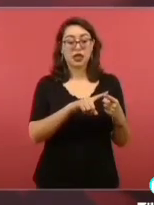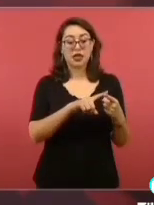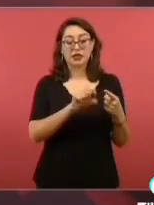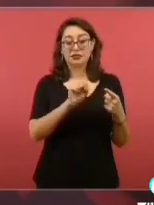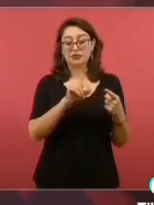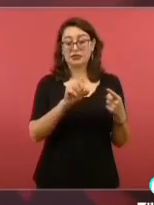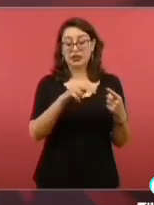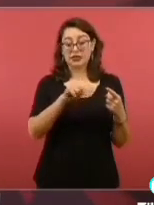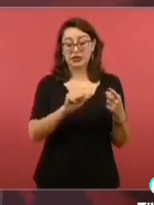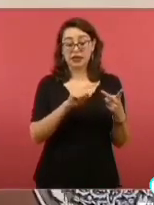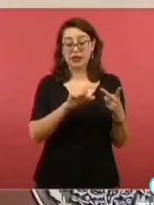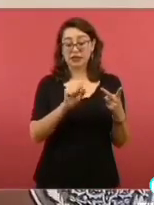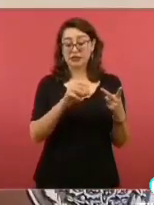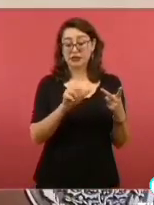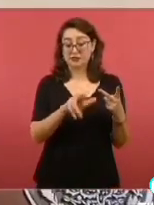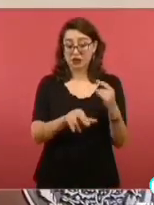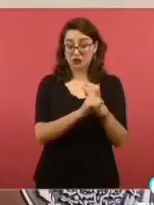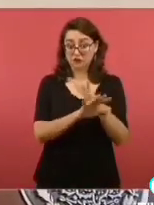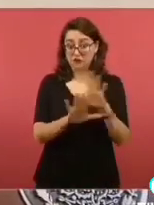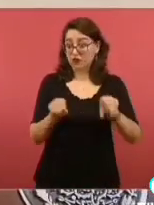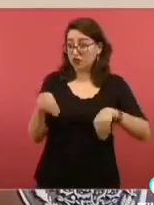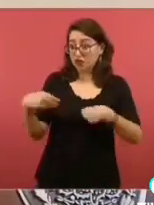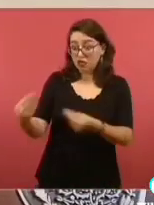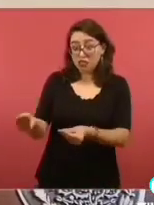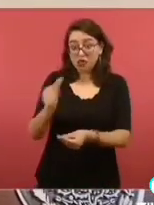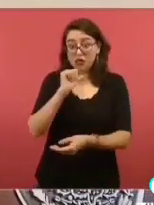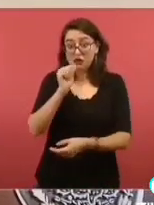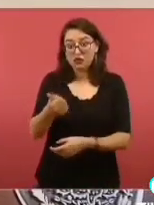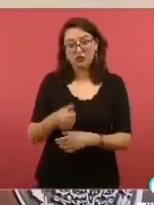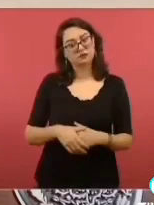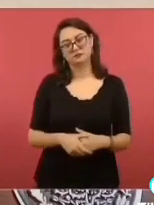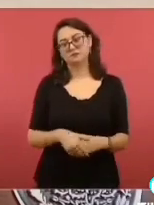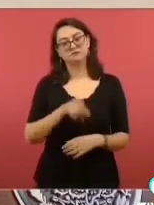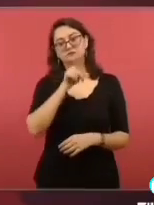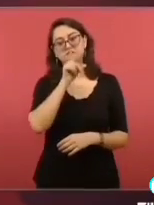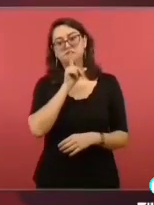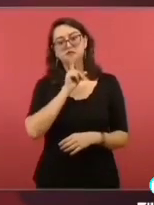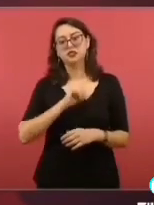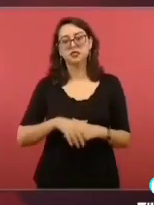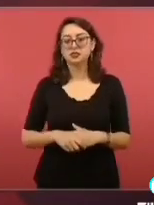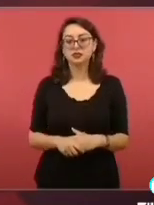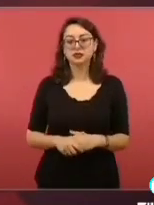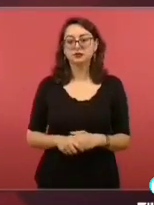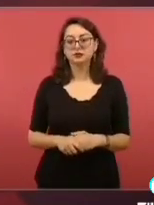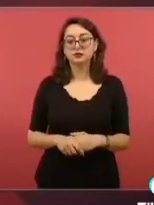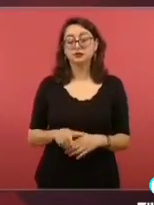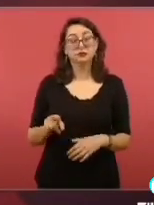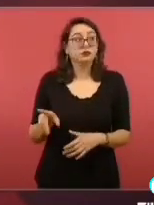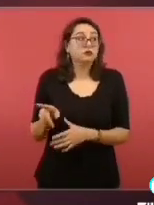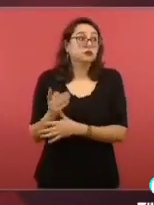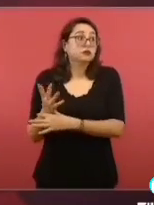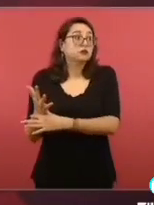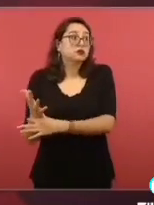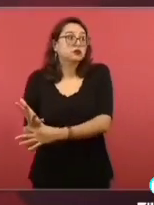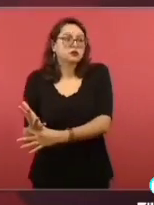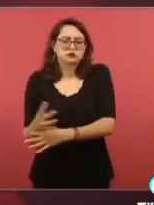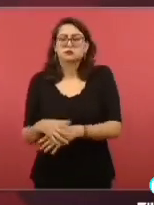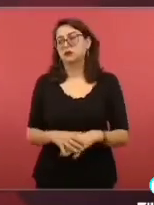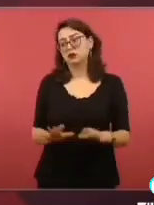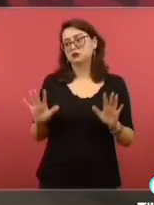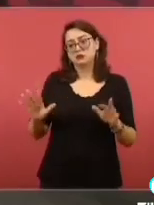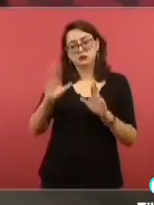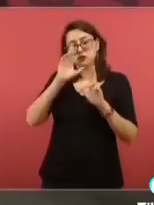no estén ayudando. Es lo que ellos mencionan en el caso de aquí. Sí, respeto su punto de vista, pero no lo